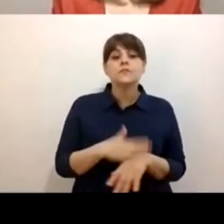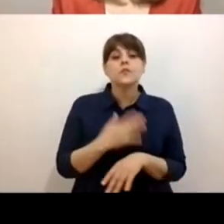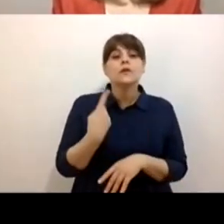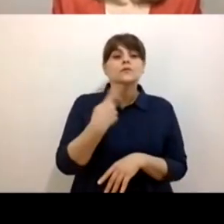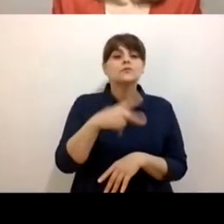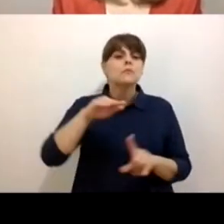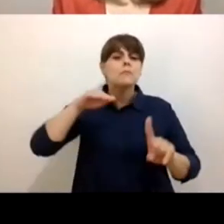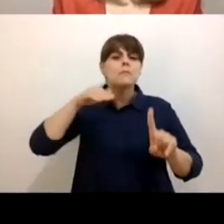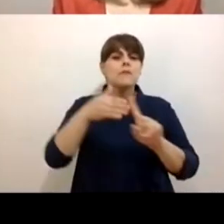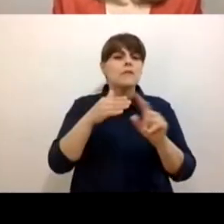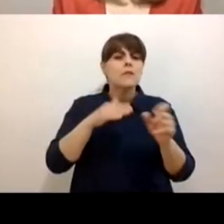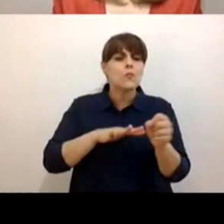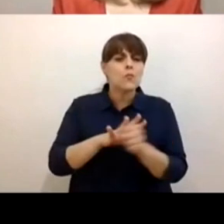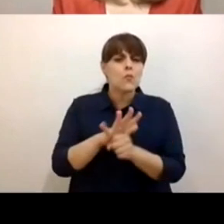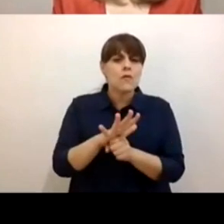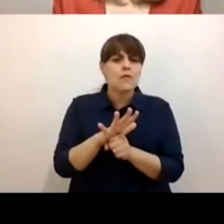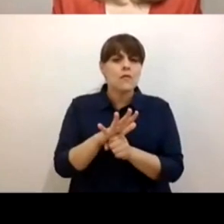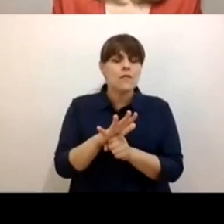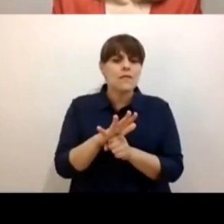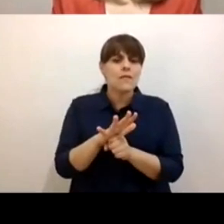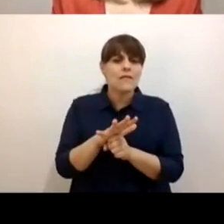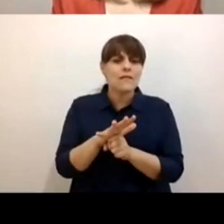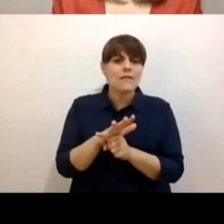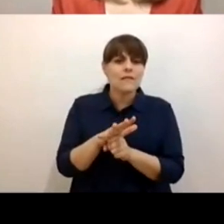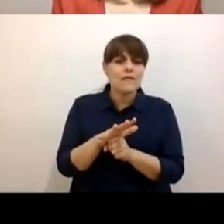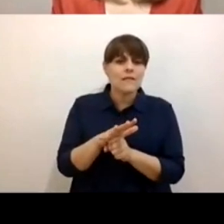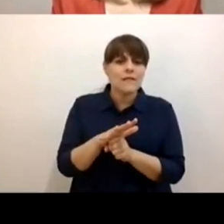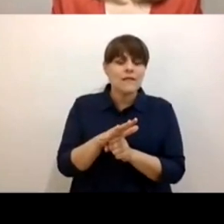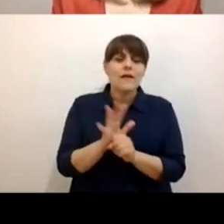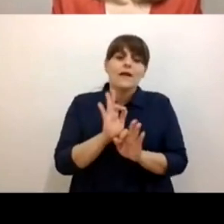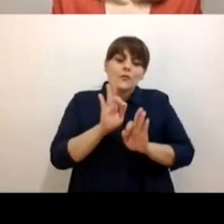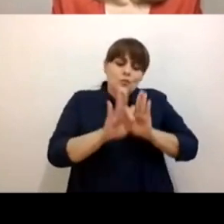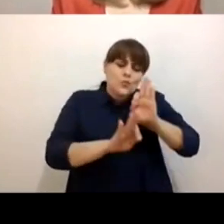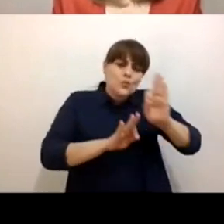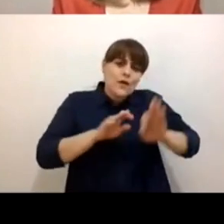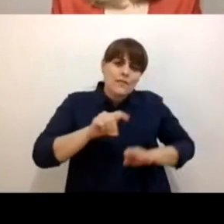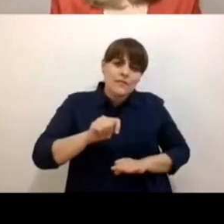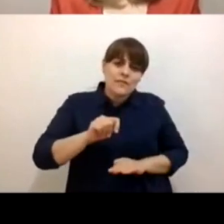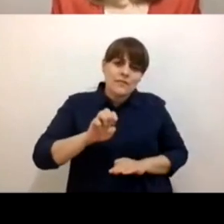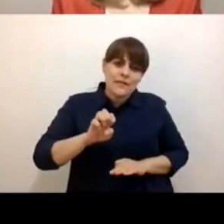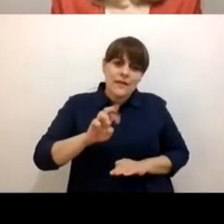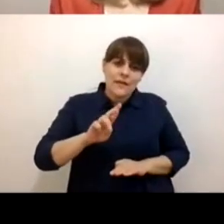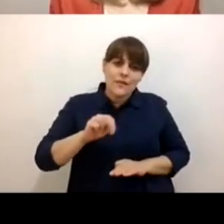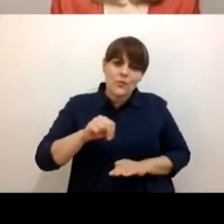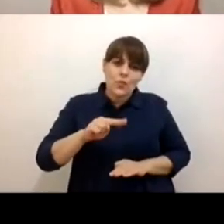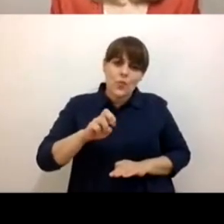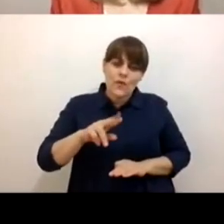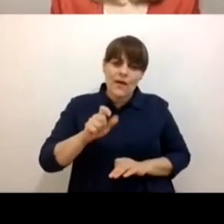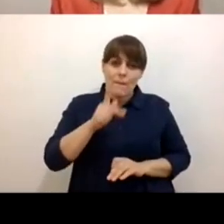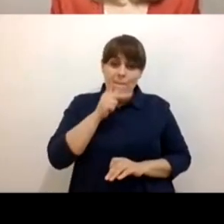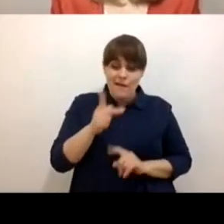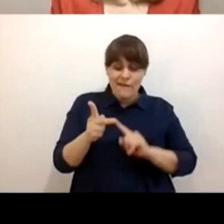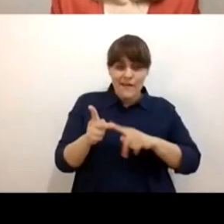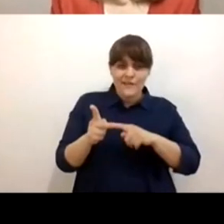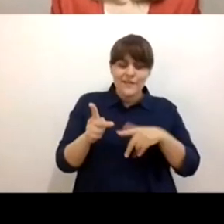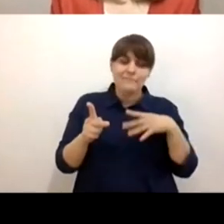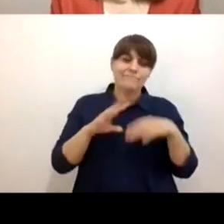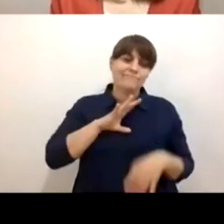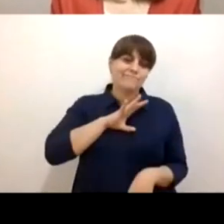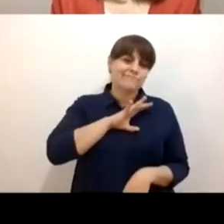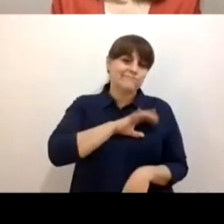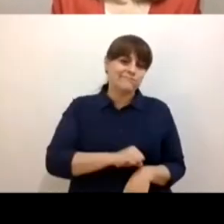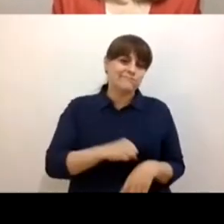que se repite en su currículum de veces la ternura, ¡guau!, me encantó eso. Soren